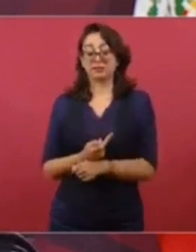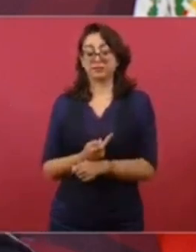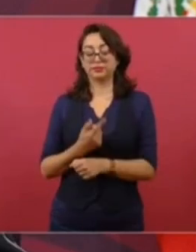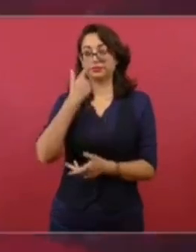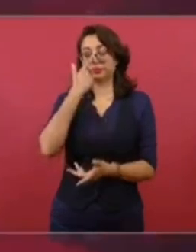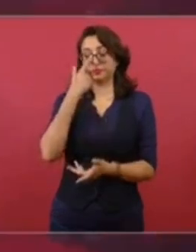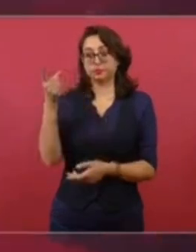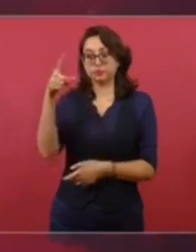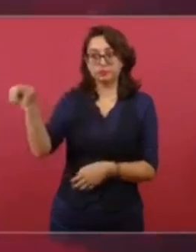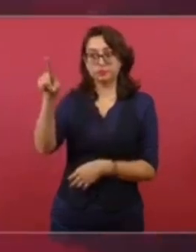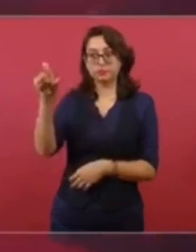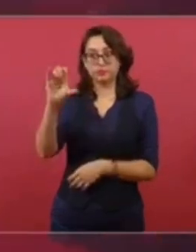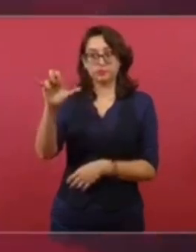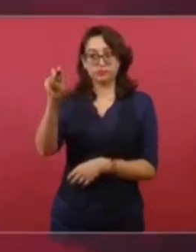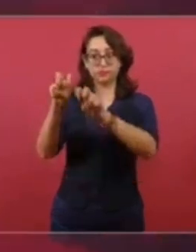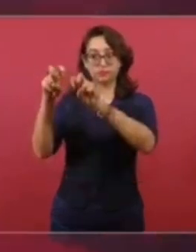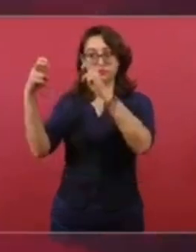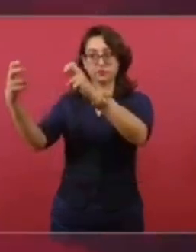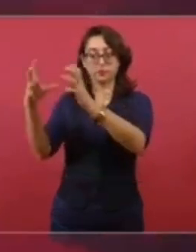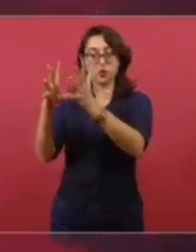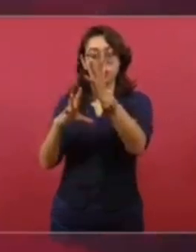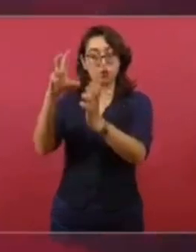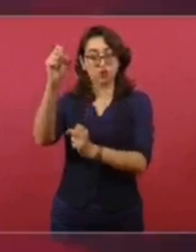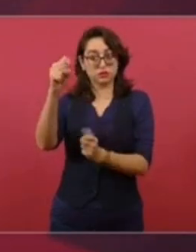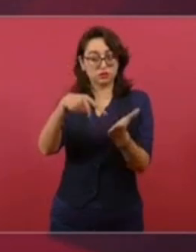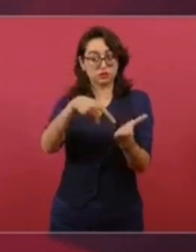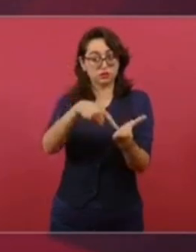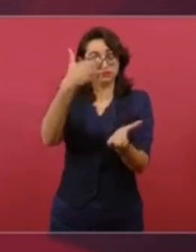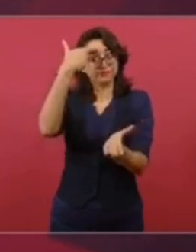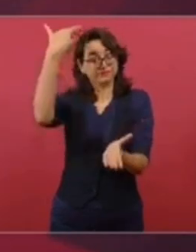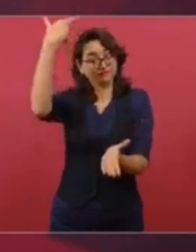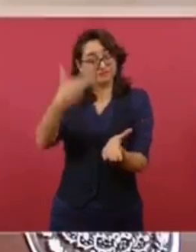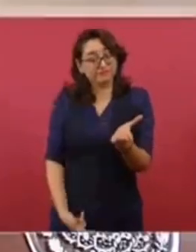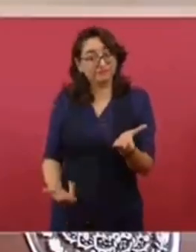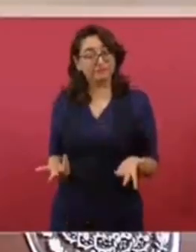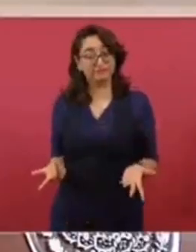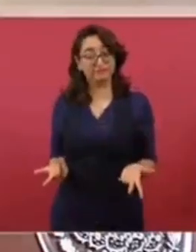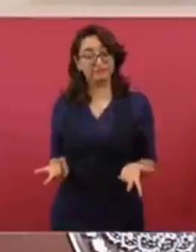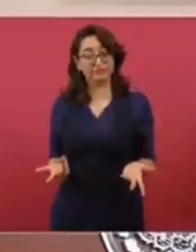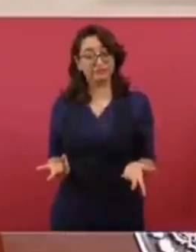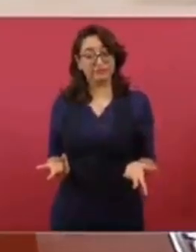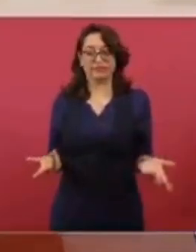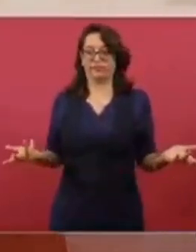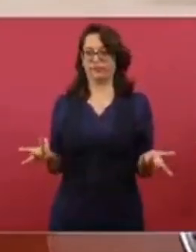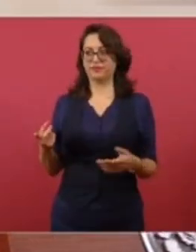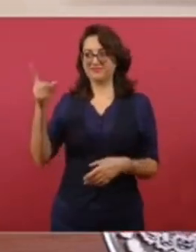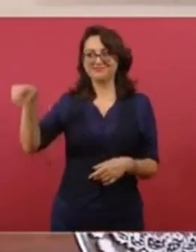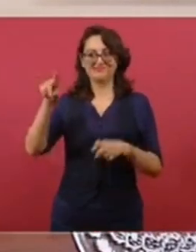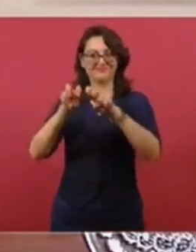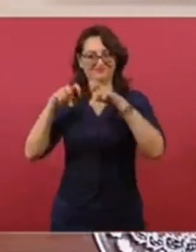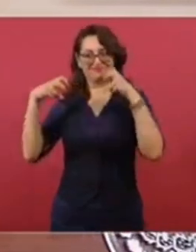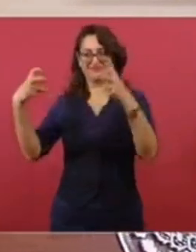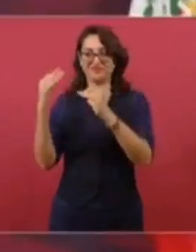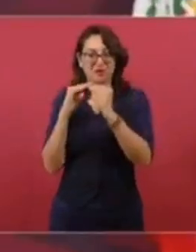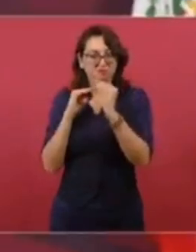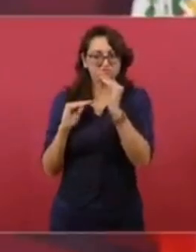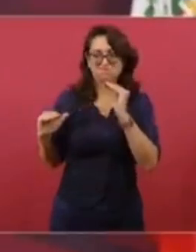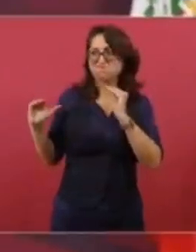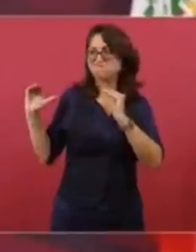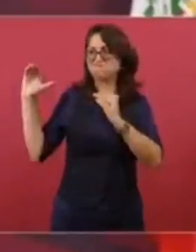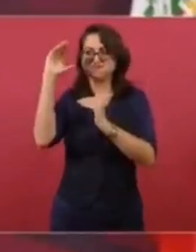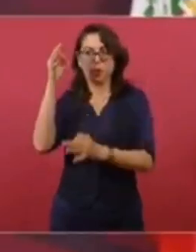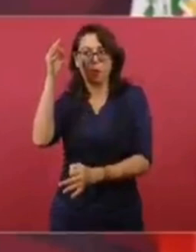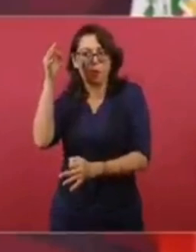violación flagrante a la Constitución lo que están haciendo. Ojalá ellos, que son los jueces, los encargados